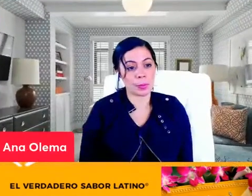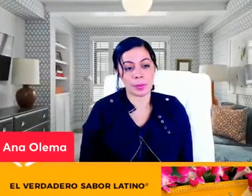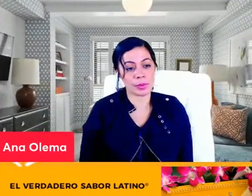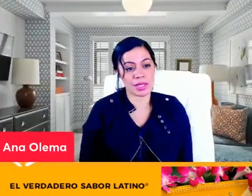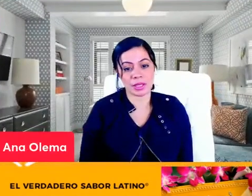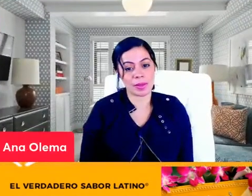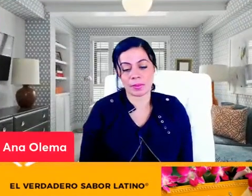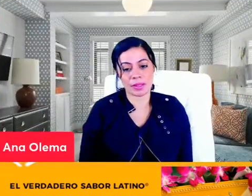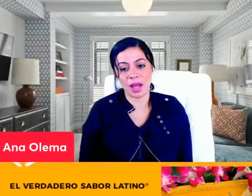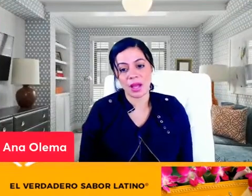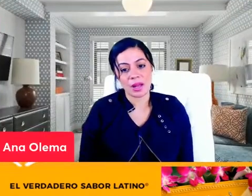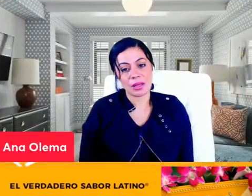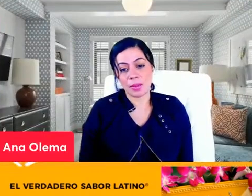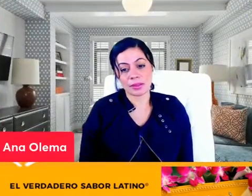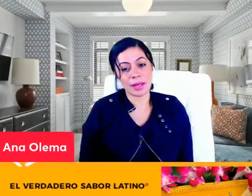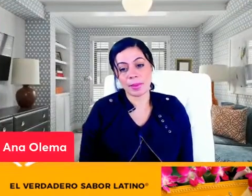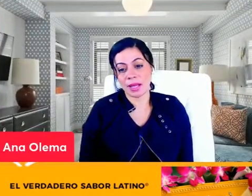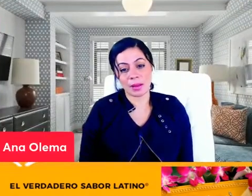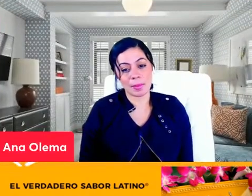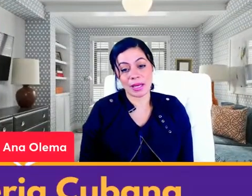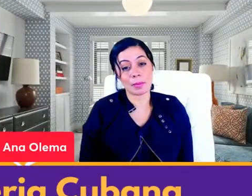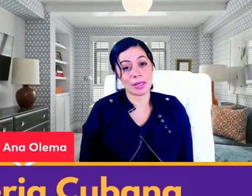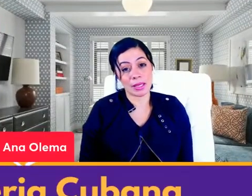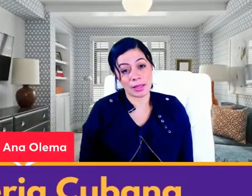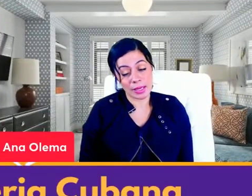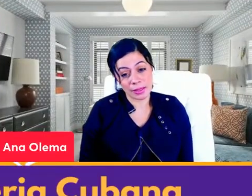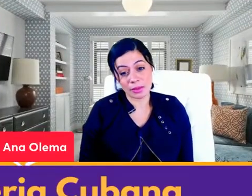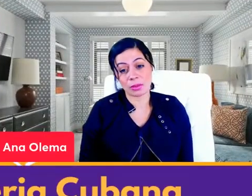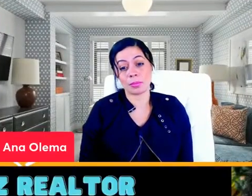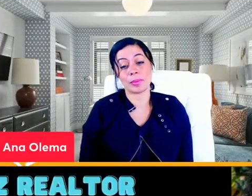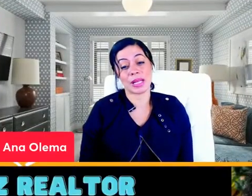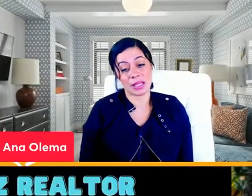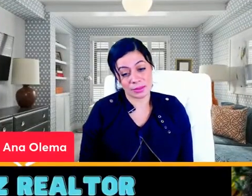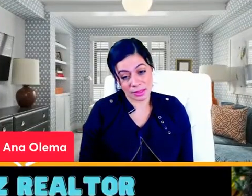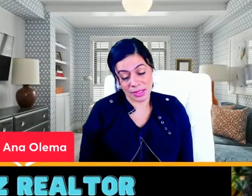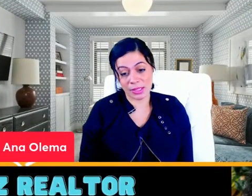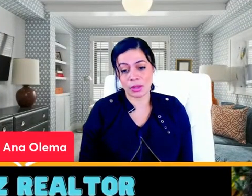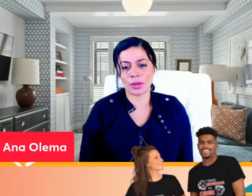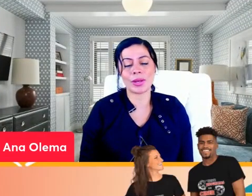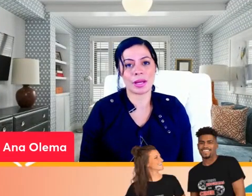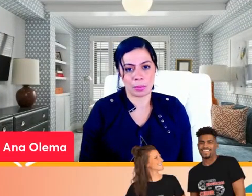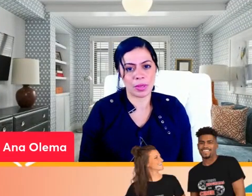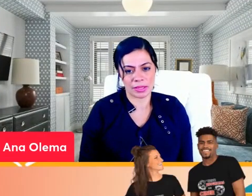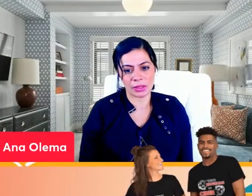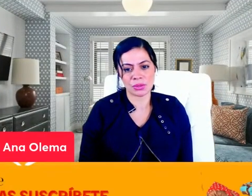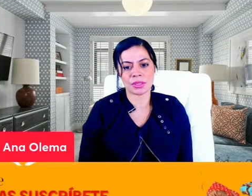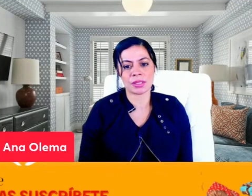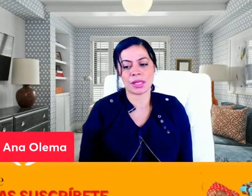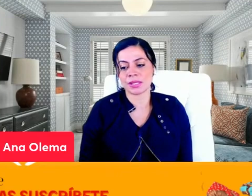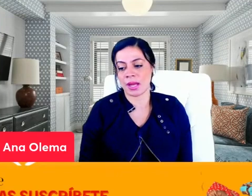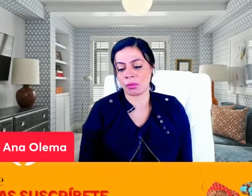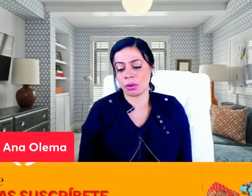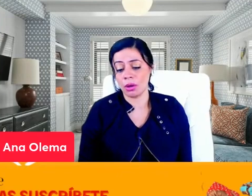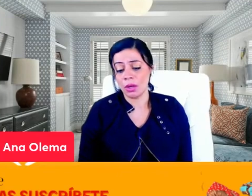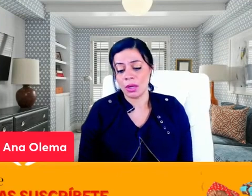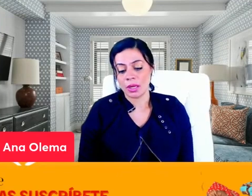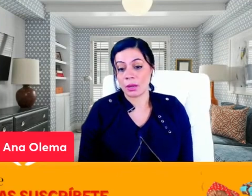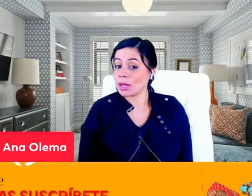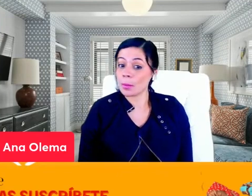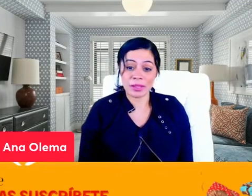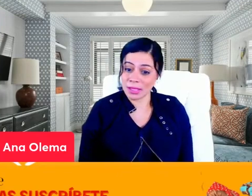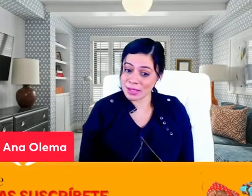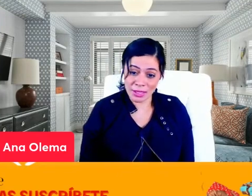nos podemos desanimar de verdad libertad para las hermanas Garrido para Cristina Garrido que es una gran poeta quiero insistir ese ángulo